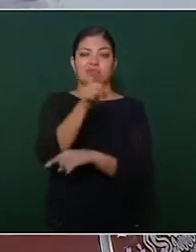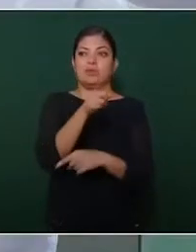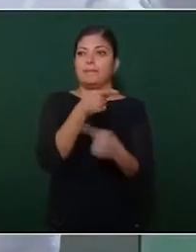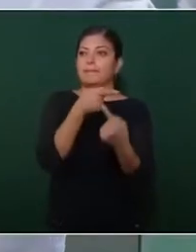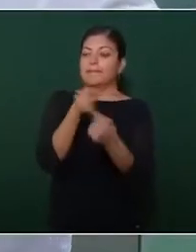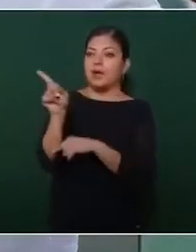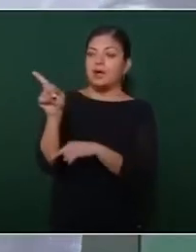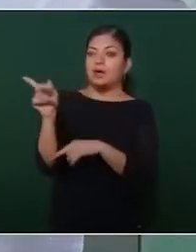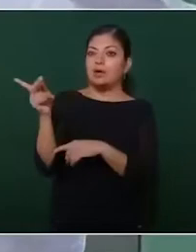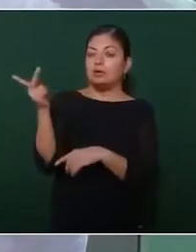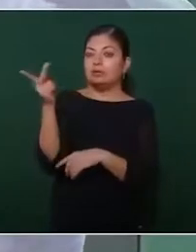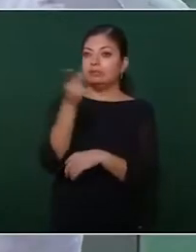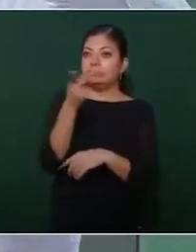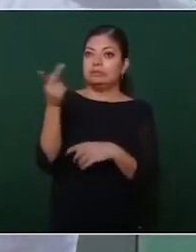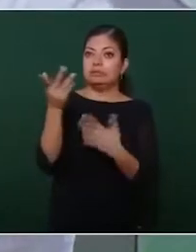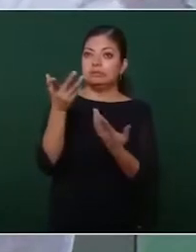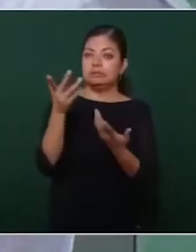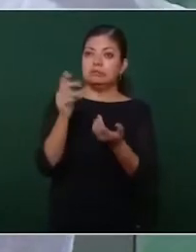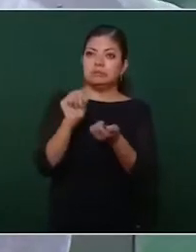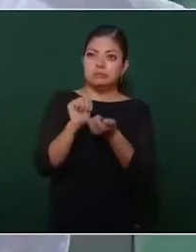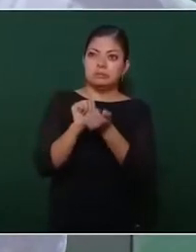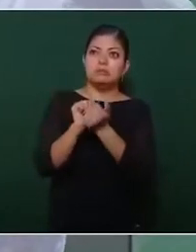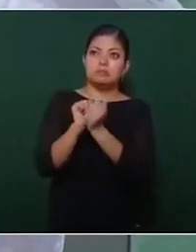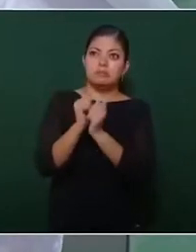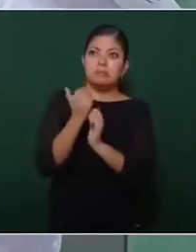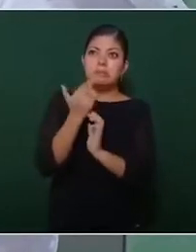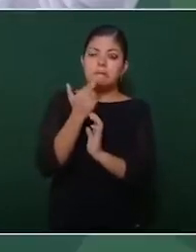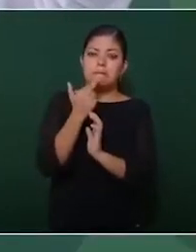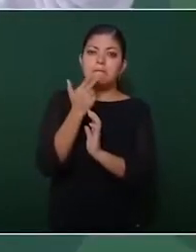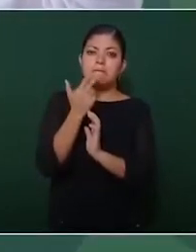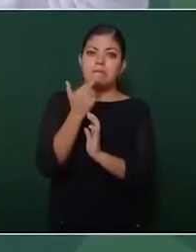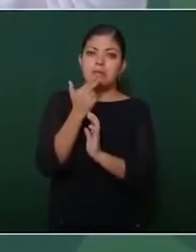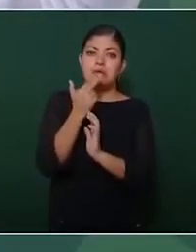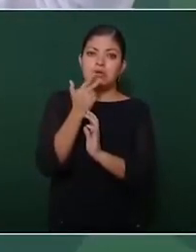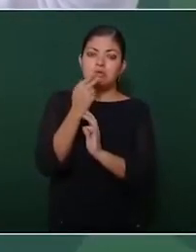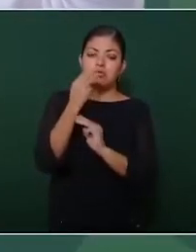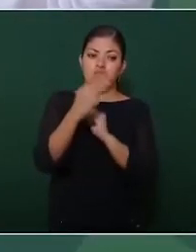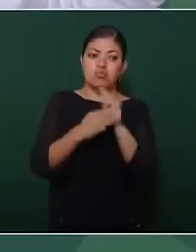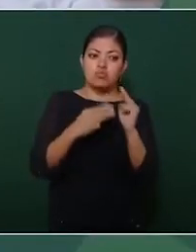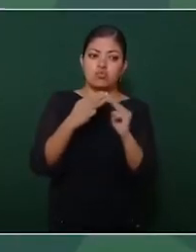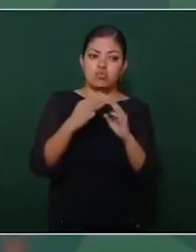serenado un poco el ambiente mundial.